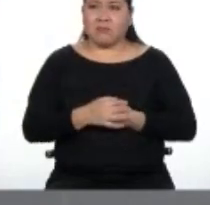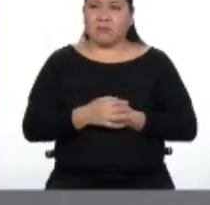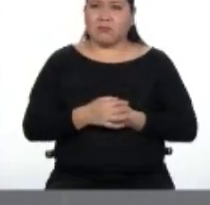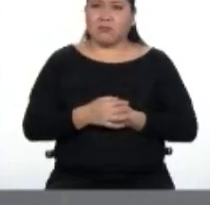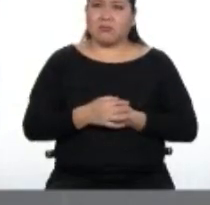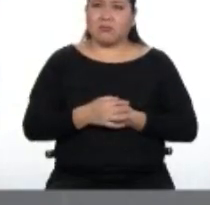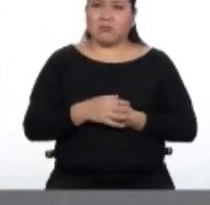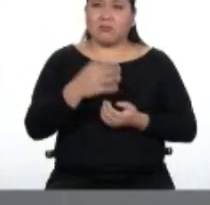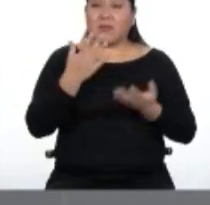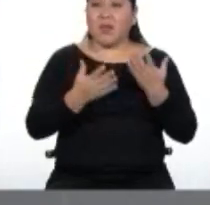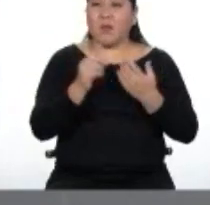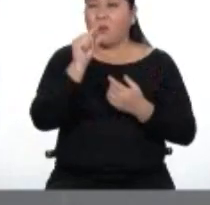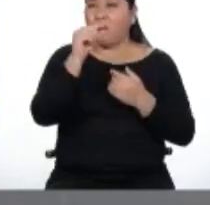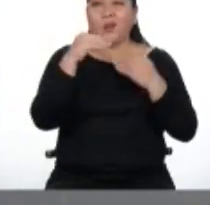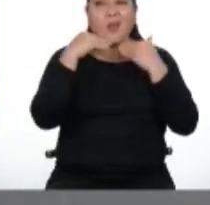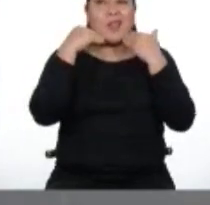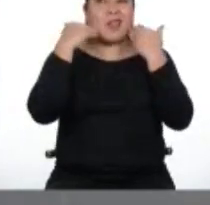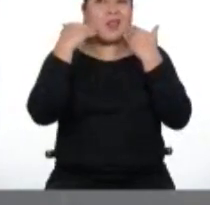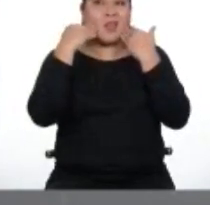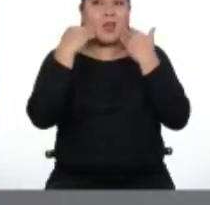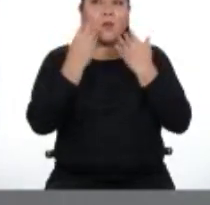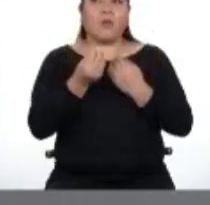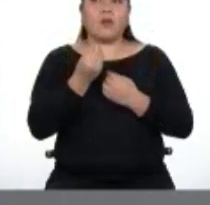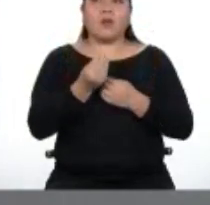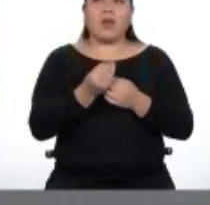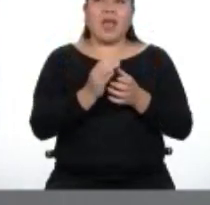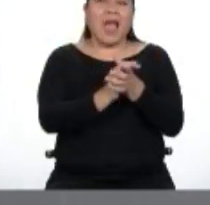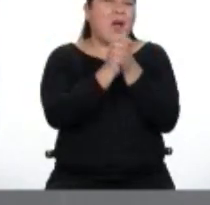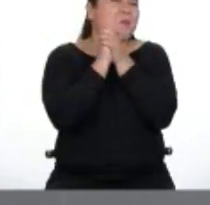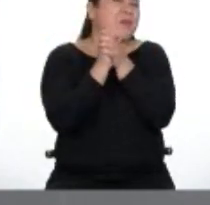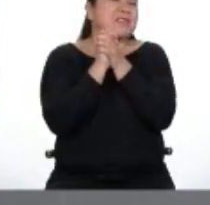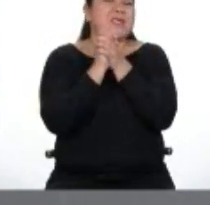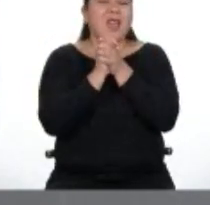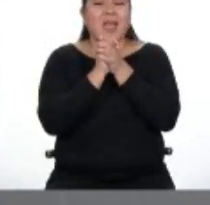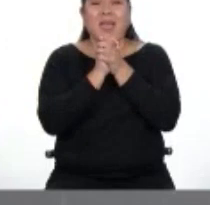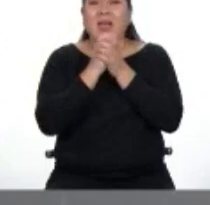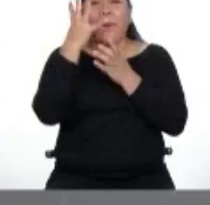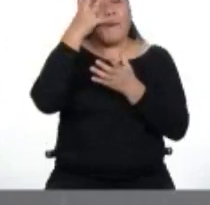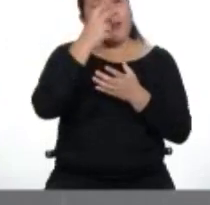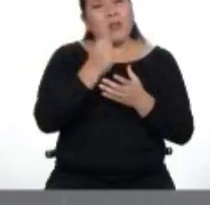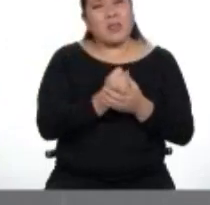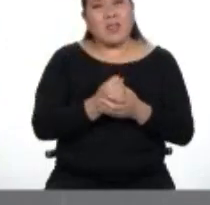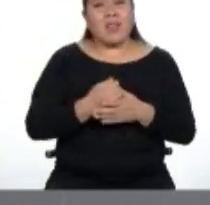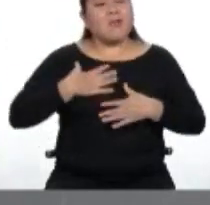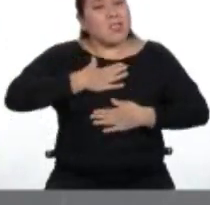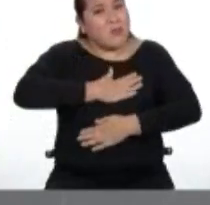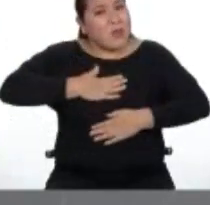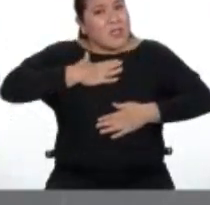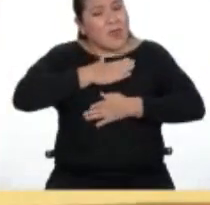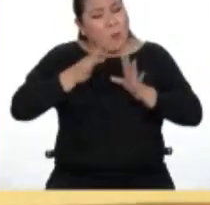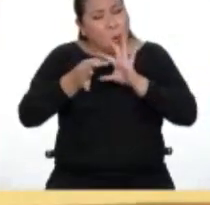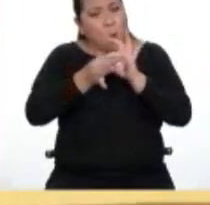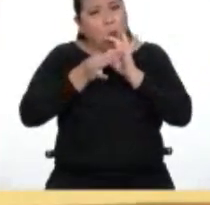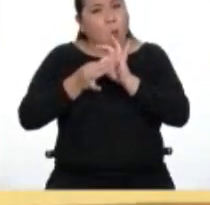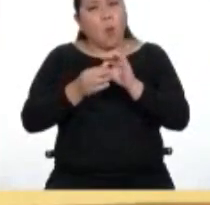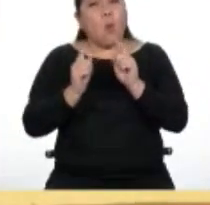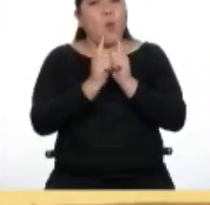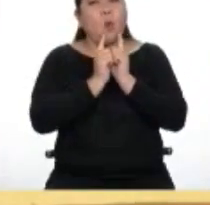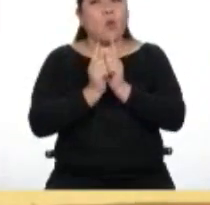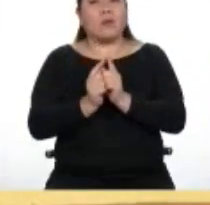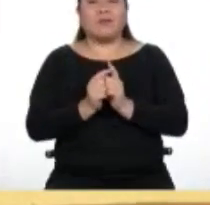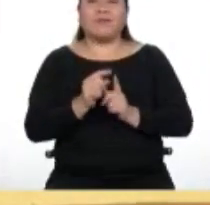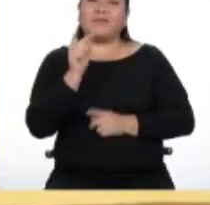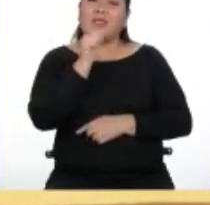también un poco de alegría, ¿sabe? Porque nuestra amistad era muy bonita, era bella. Nos divertíamos bastante. Estas